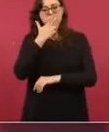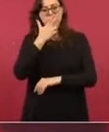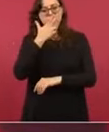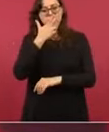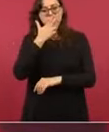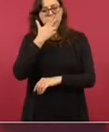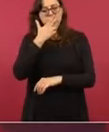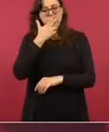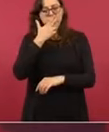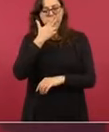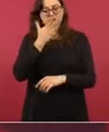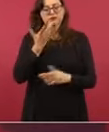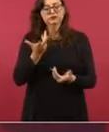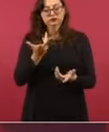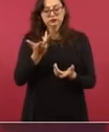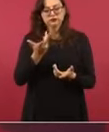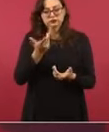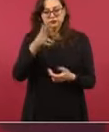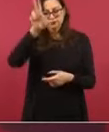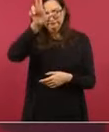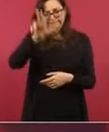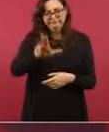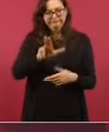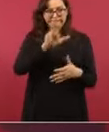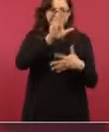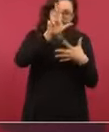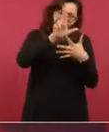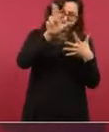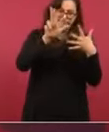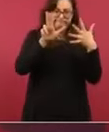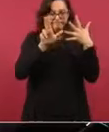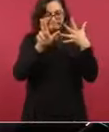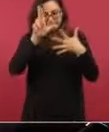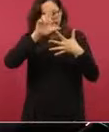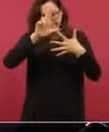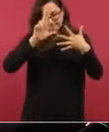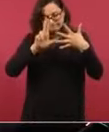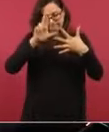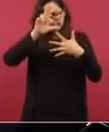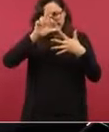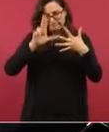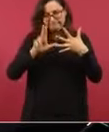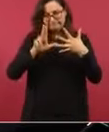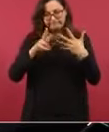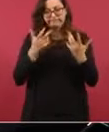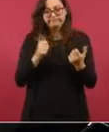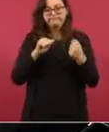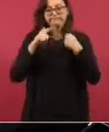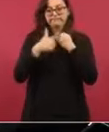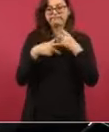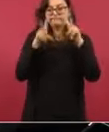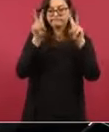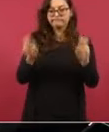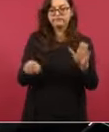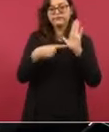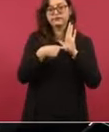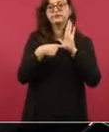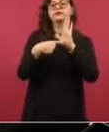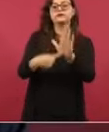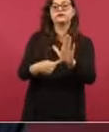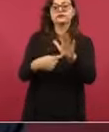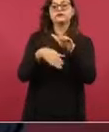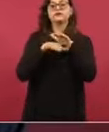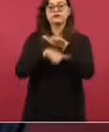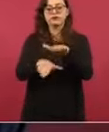que se da los martes, algo relacionado con lo que estás proponiendo tú, con lo que